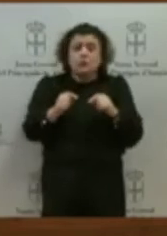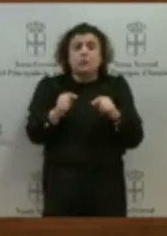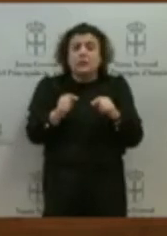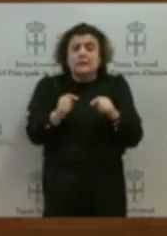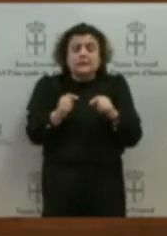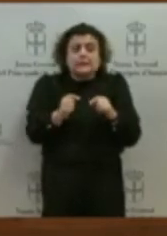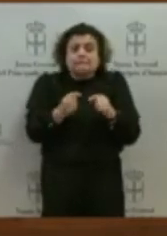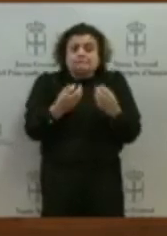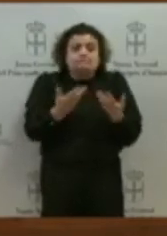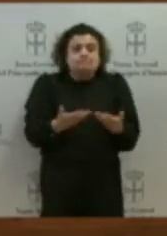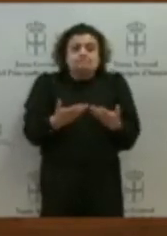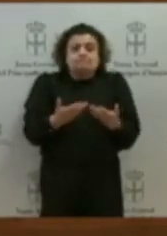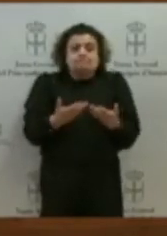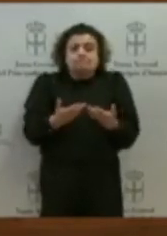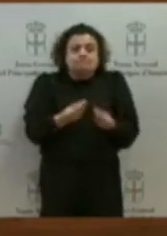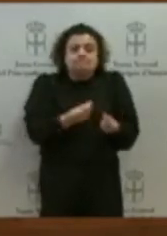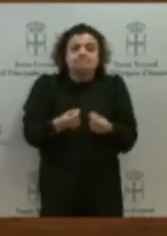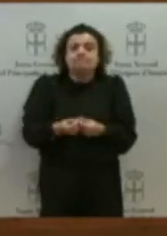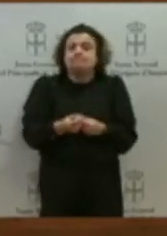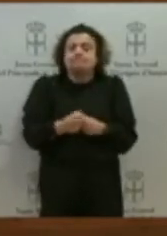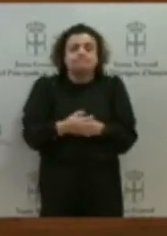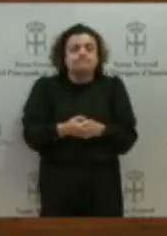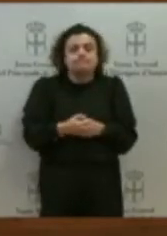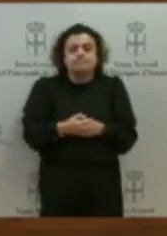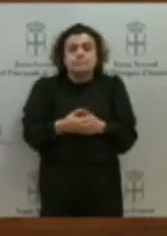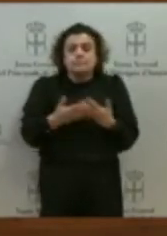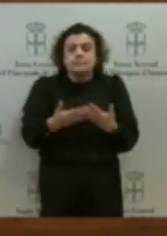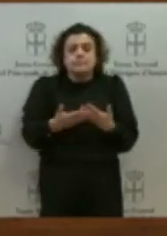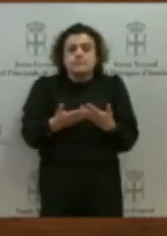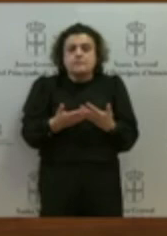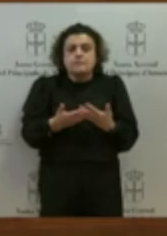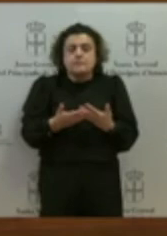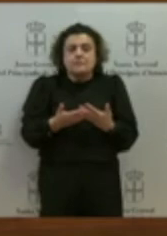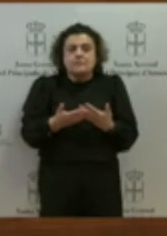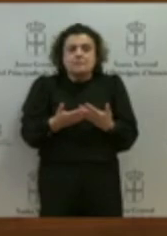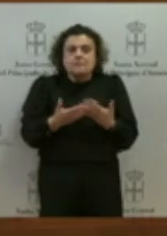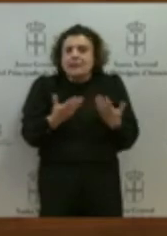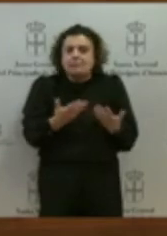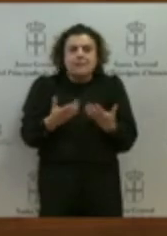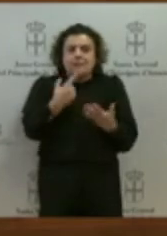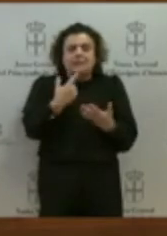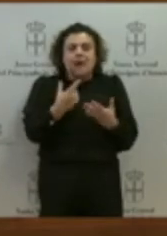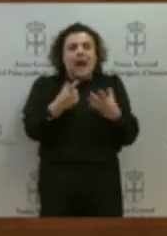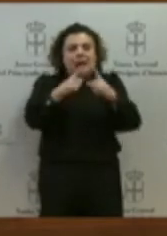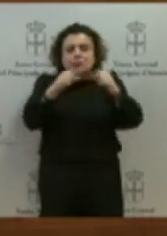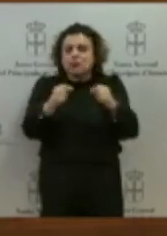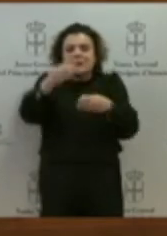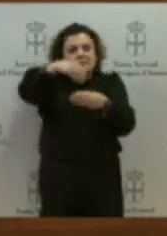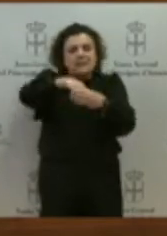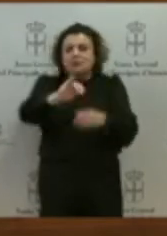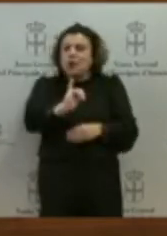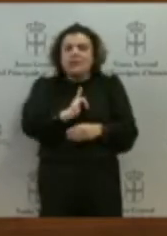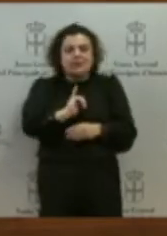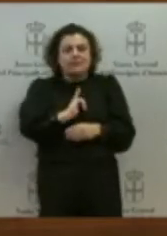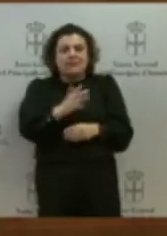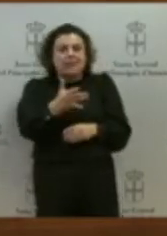identidad la rebeldía, su identidad la lucha, en su identidad la esperanza,